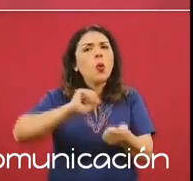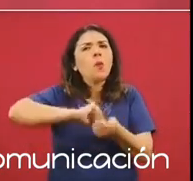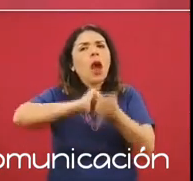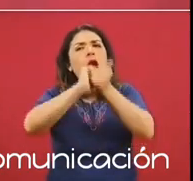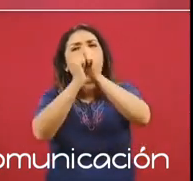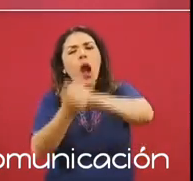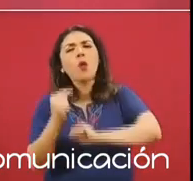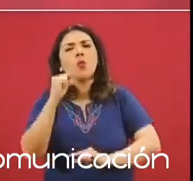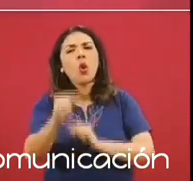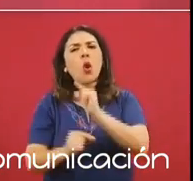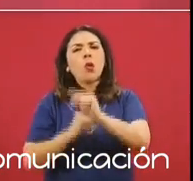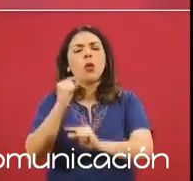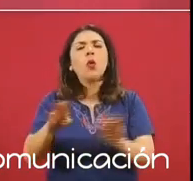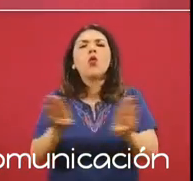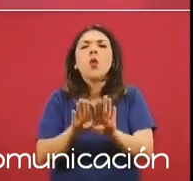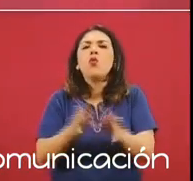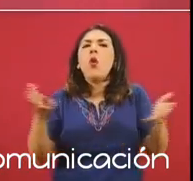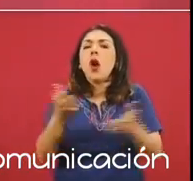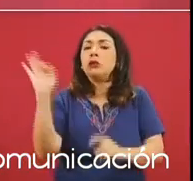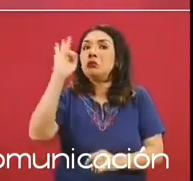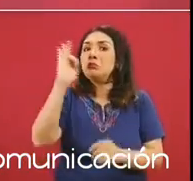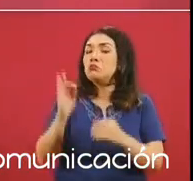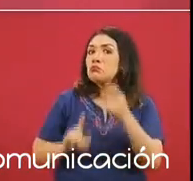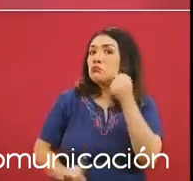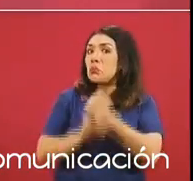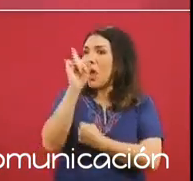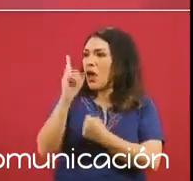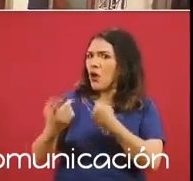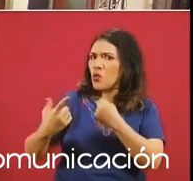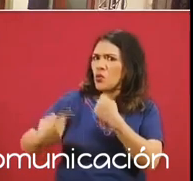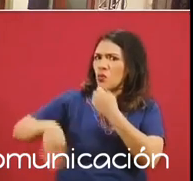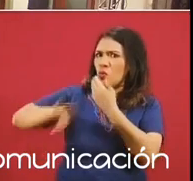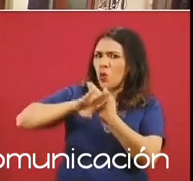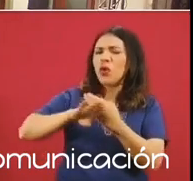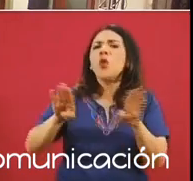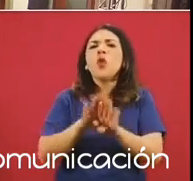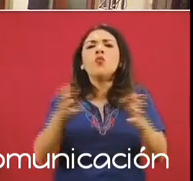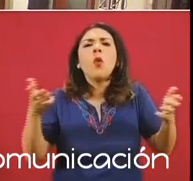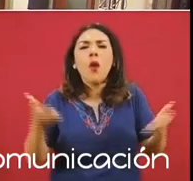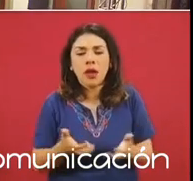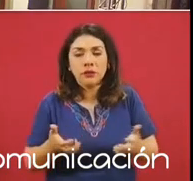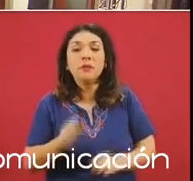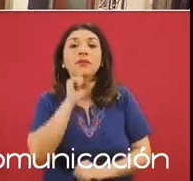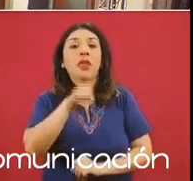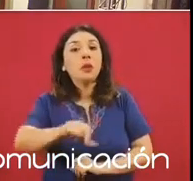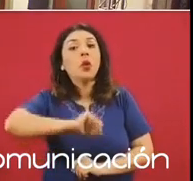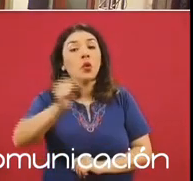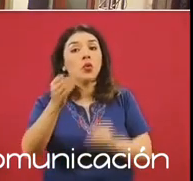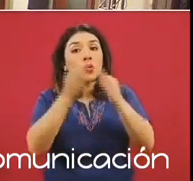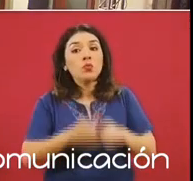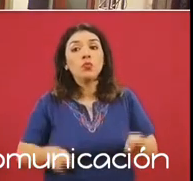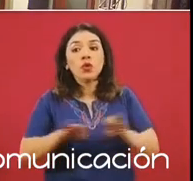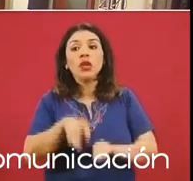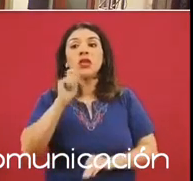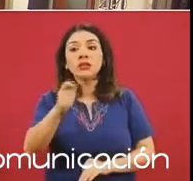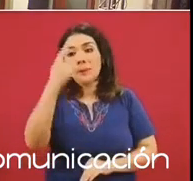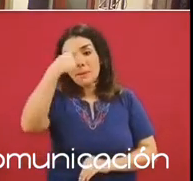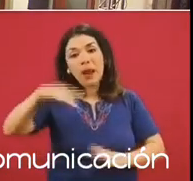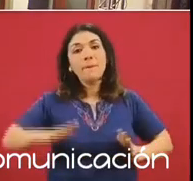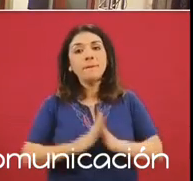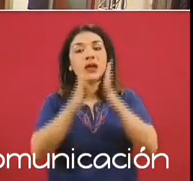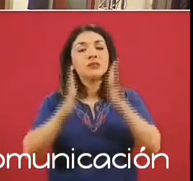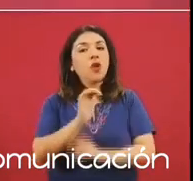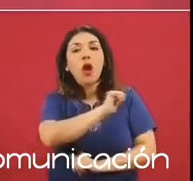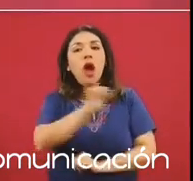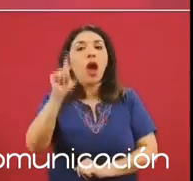actuar frente a este tipo de situaciones. También un tema relevante tiene que ver con la participación